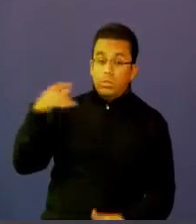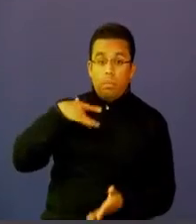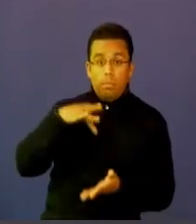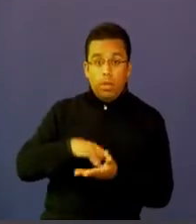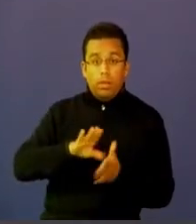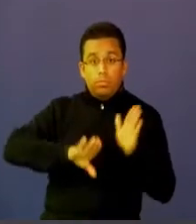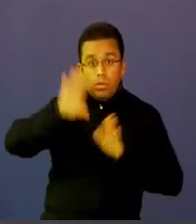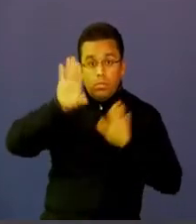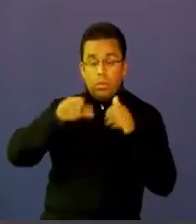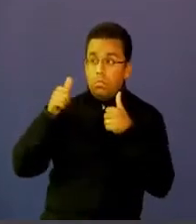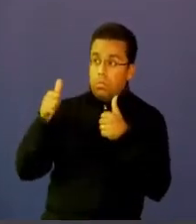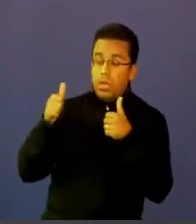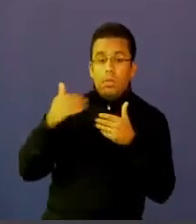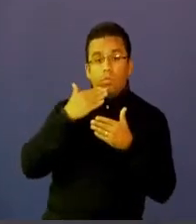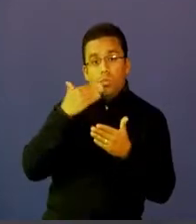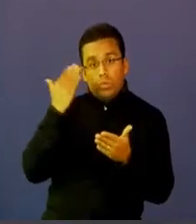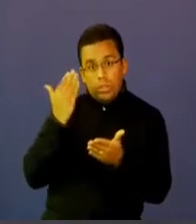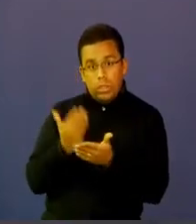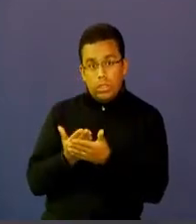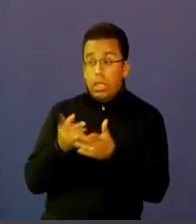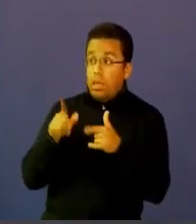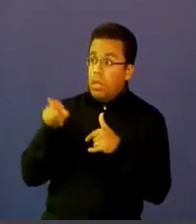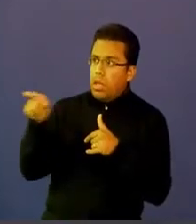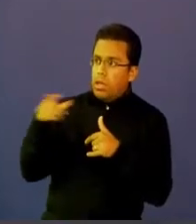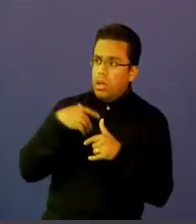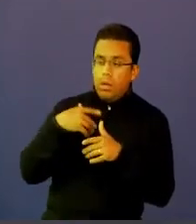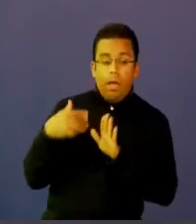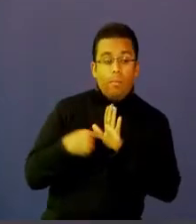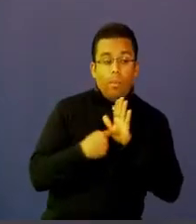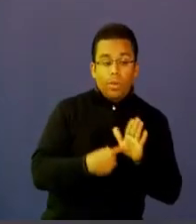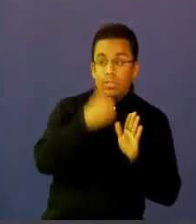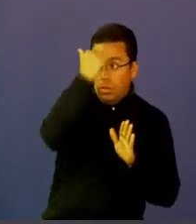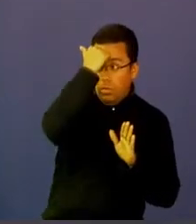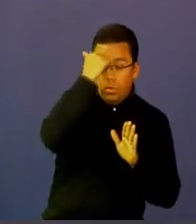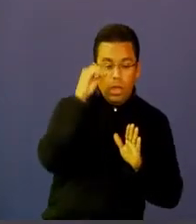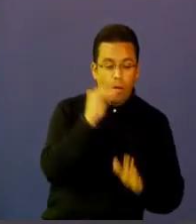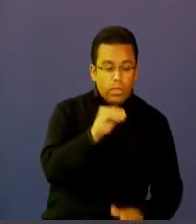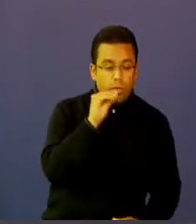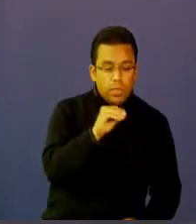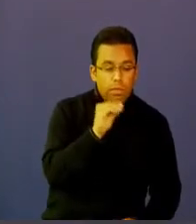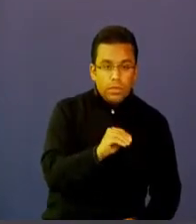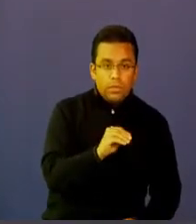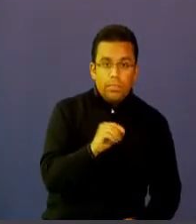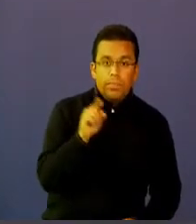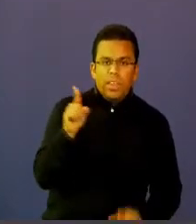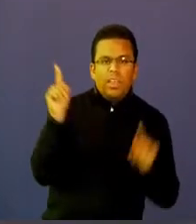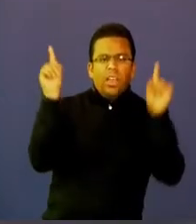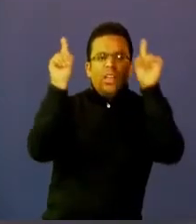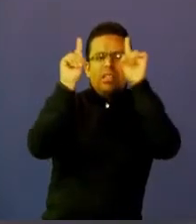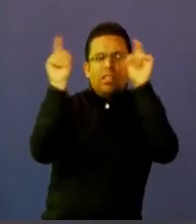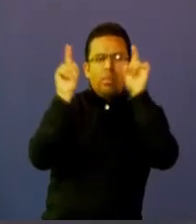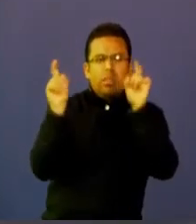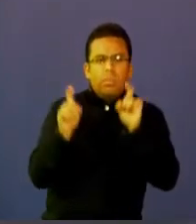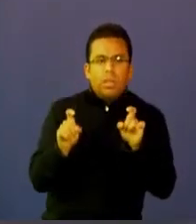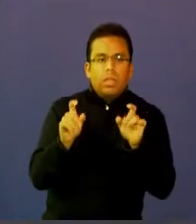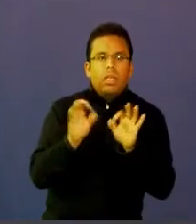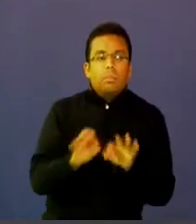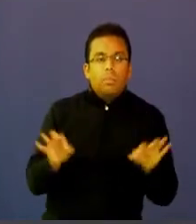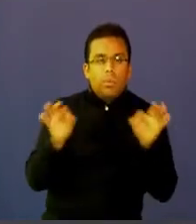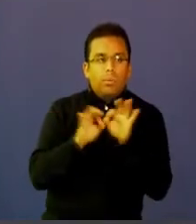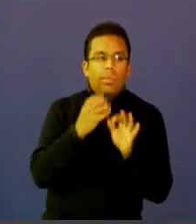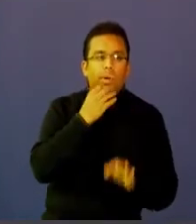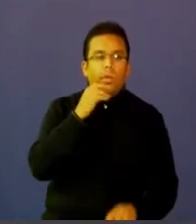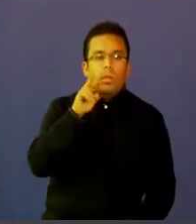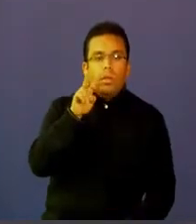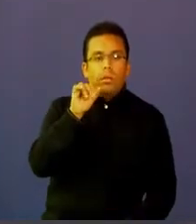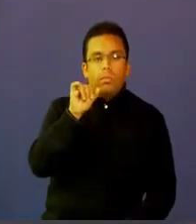creo que a todos los maestros ya unas vistas muy claras ya hablado de temas fundamentales como Data